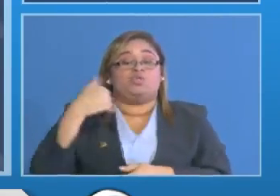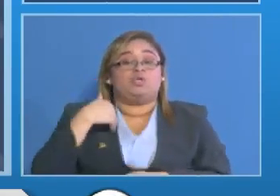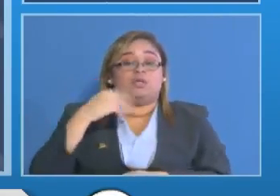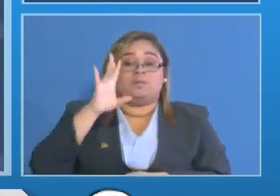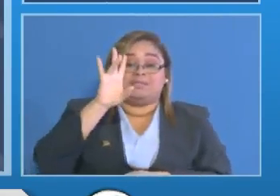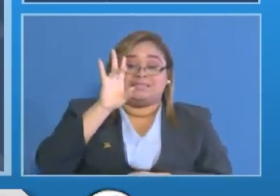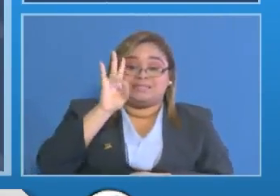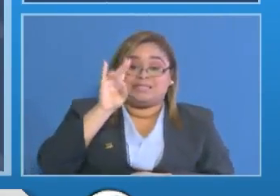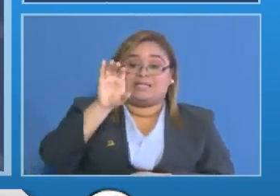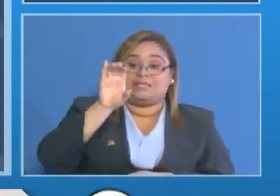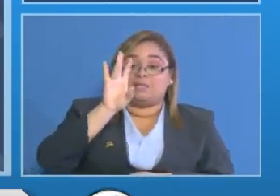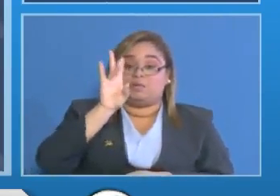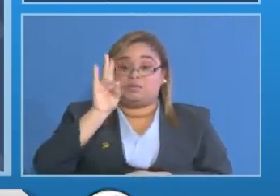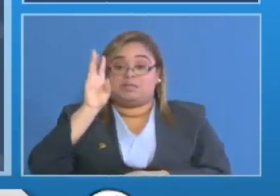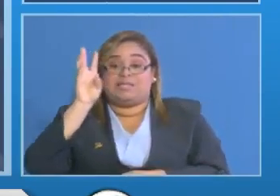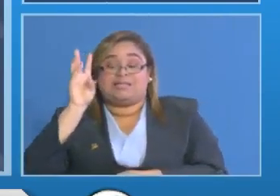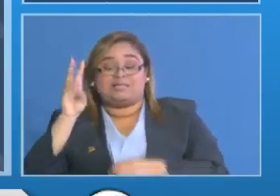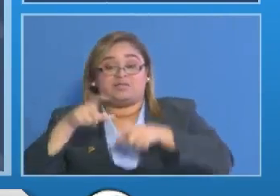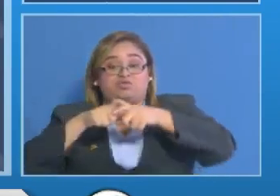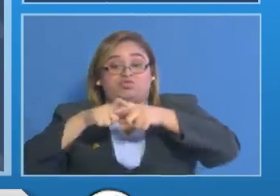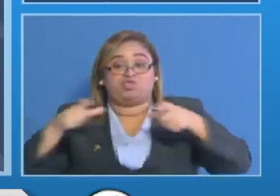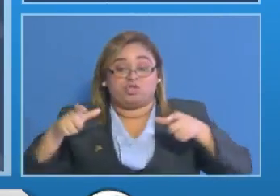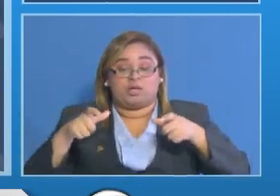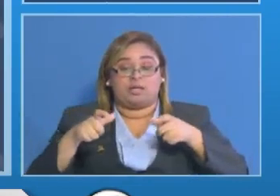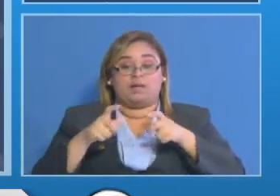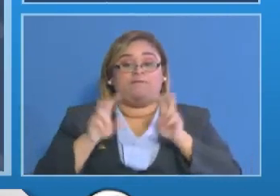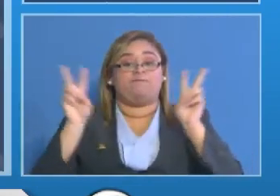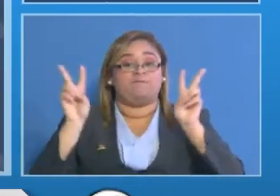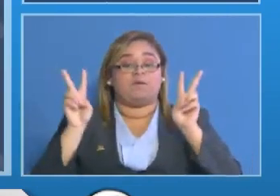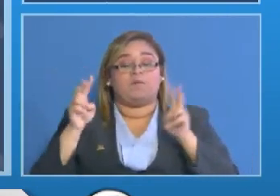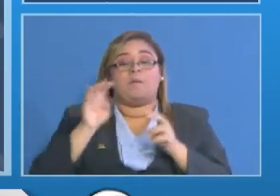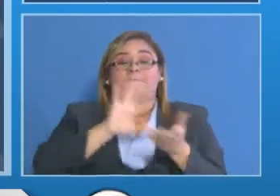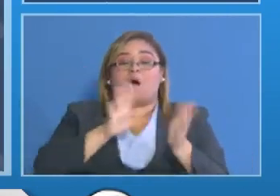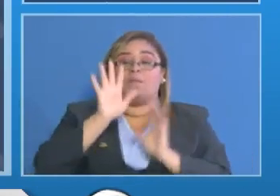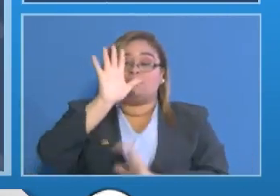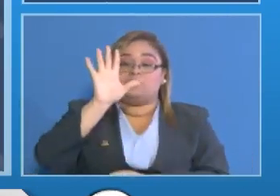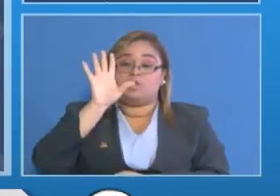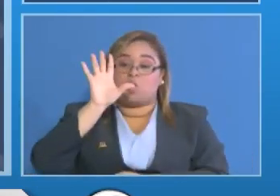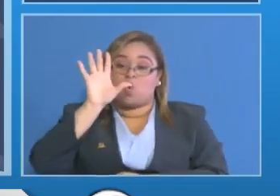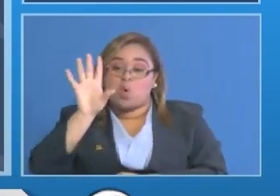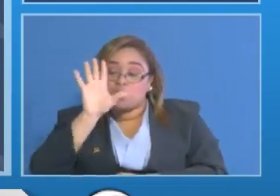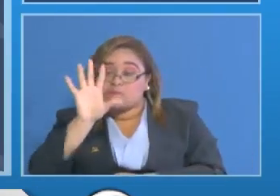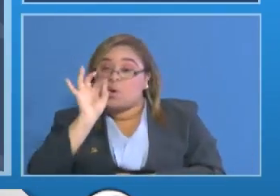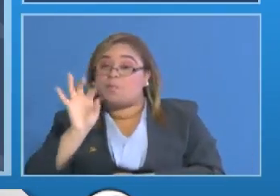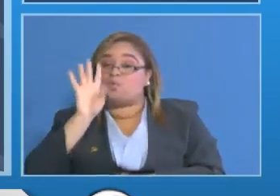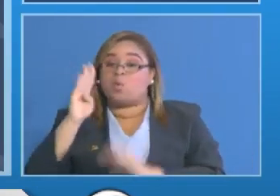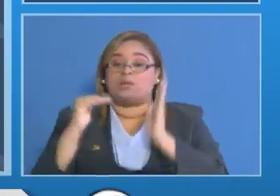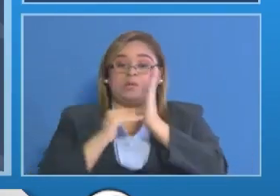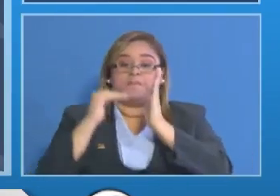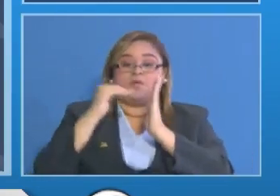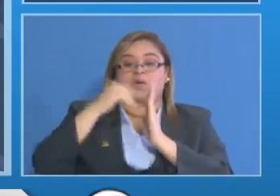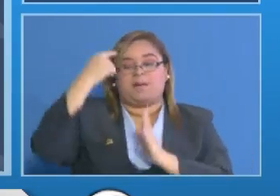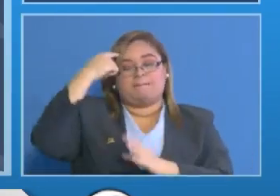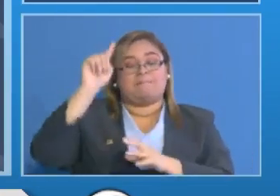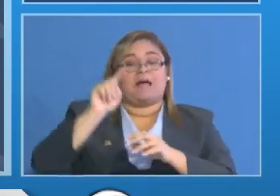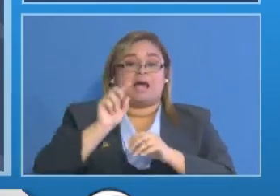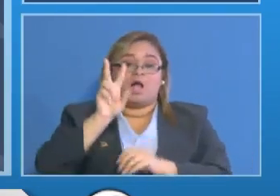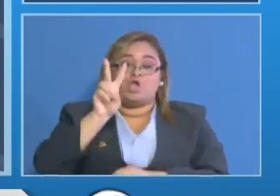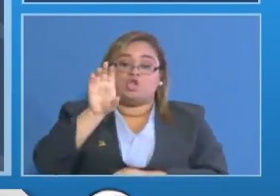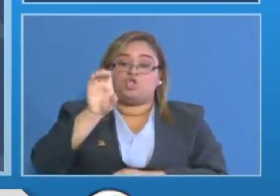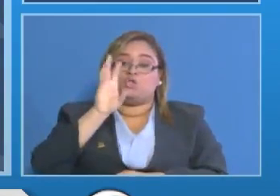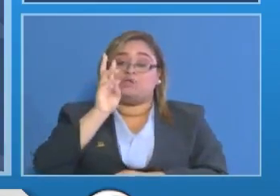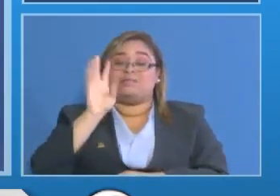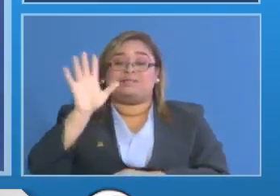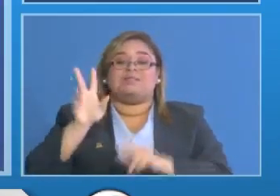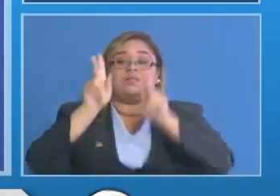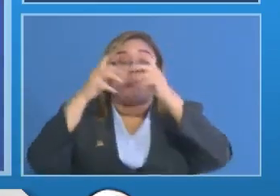766 cheques 766 cheques por 5.4 millones para 295 proveedores los invitados que se